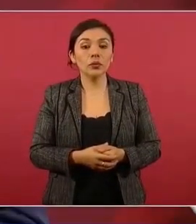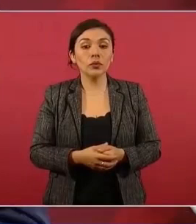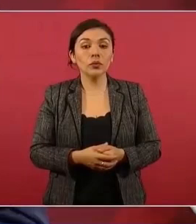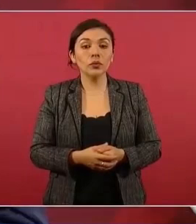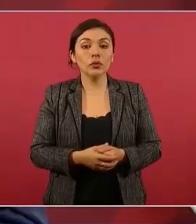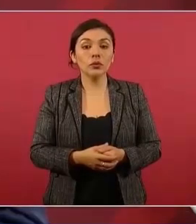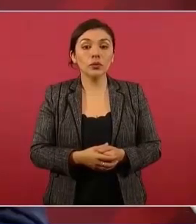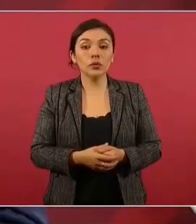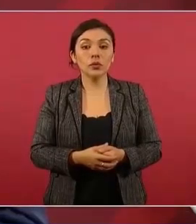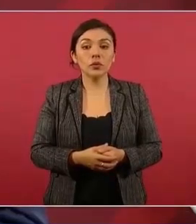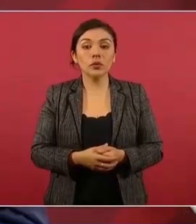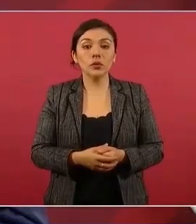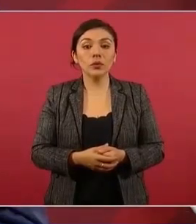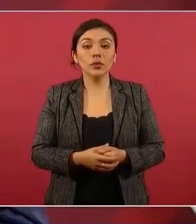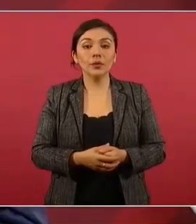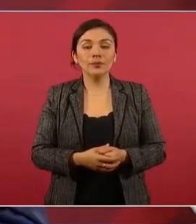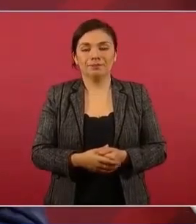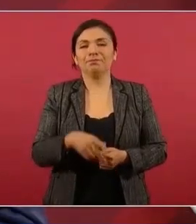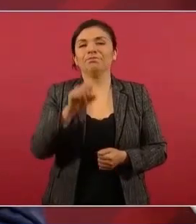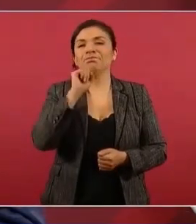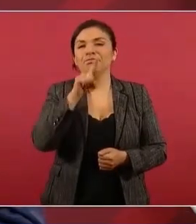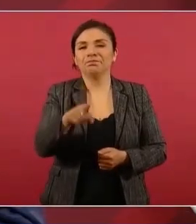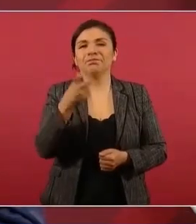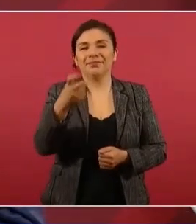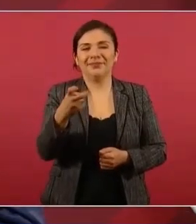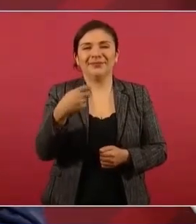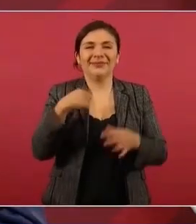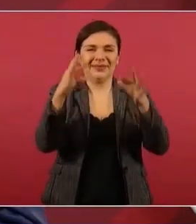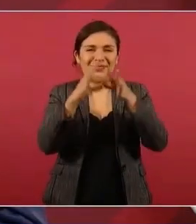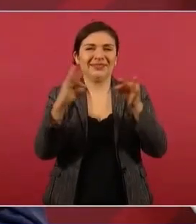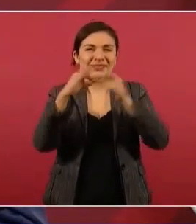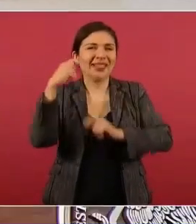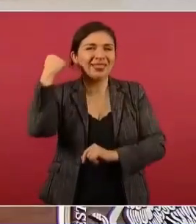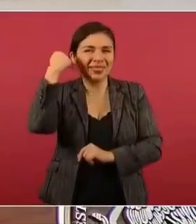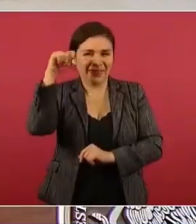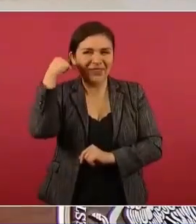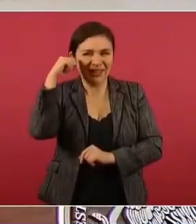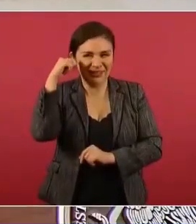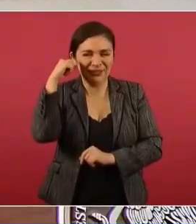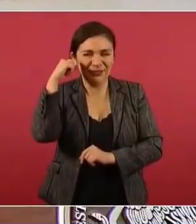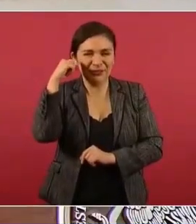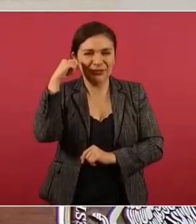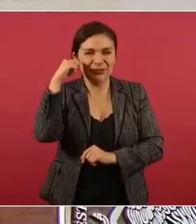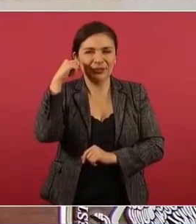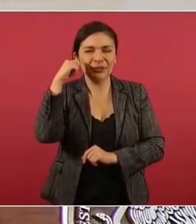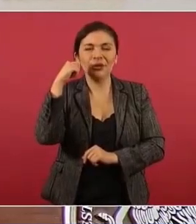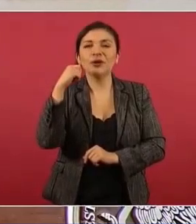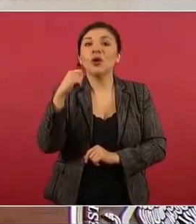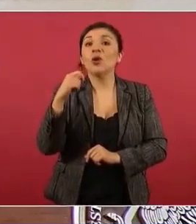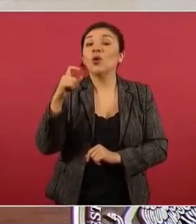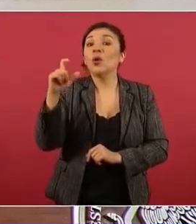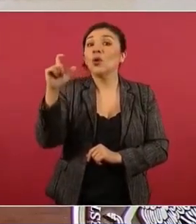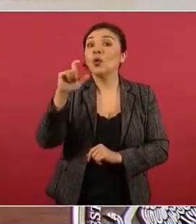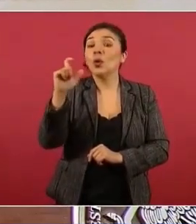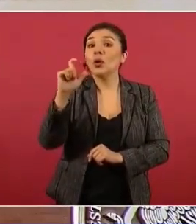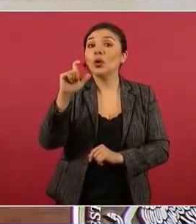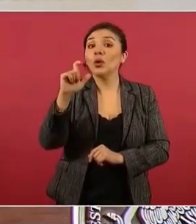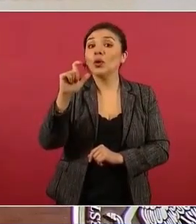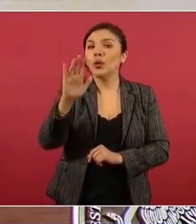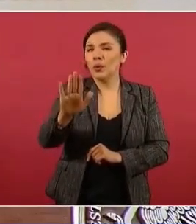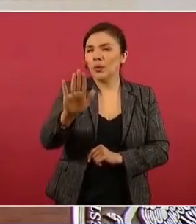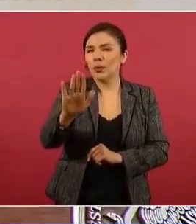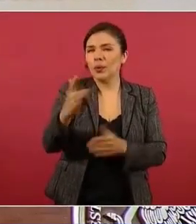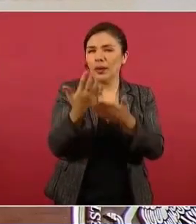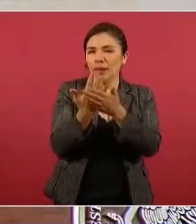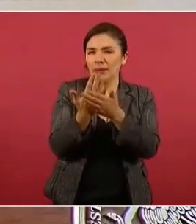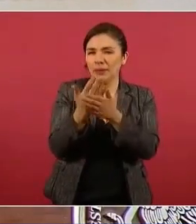Entonces, ya que estábamos hablando de Tabasco, a ver si terminamos, pero no ahora apenas,